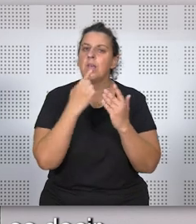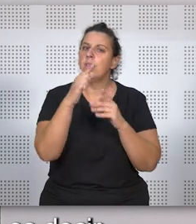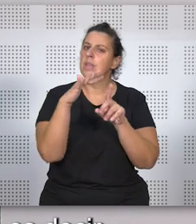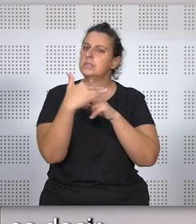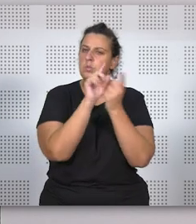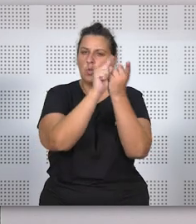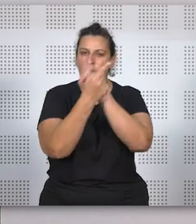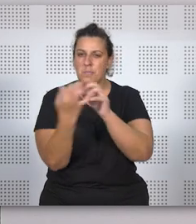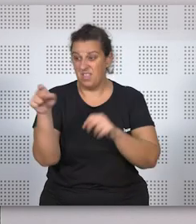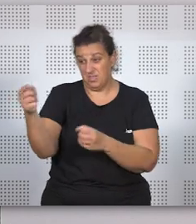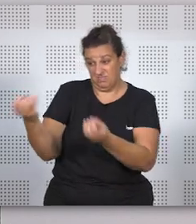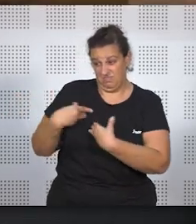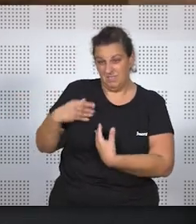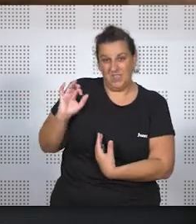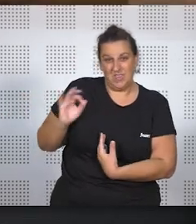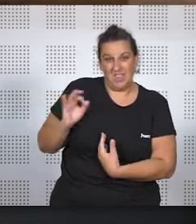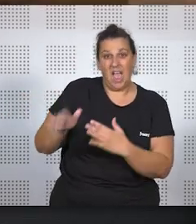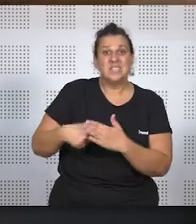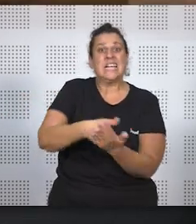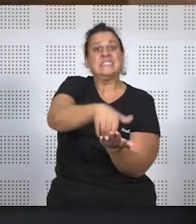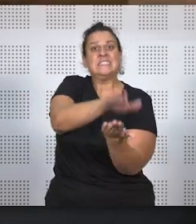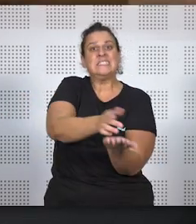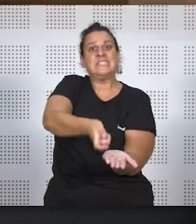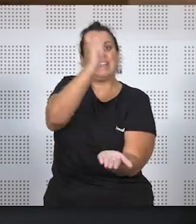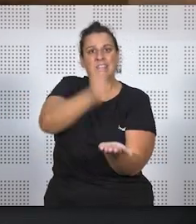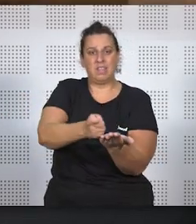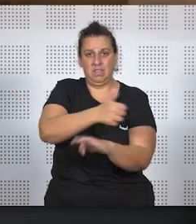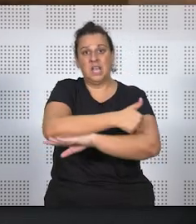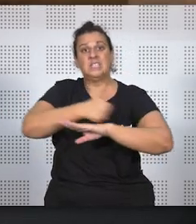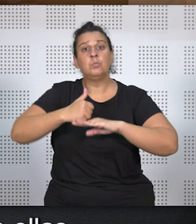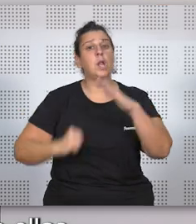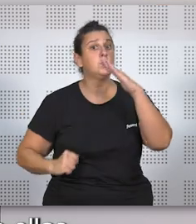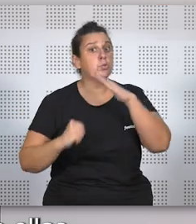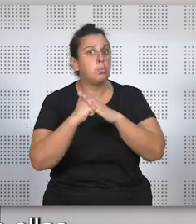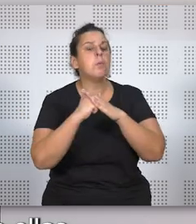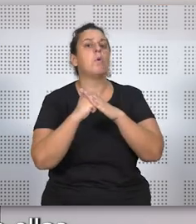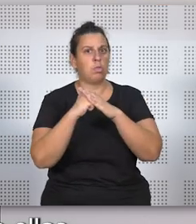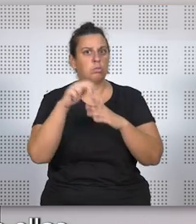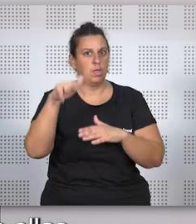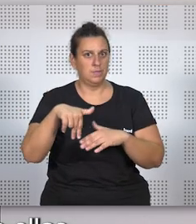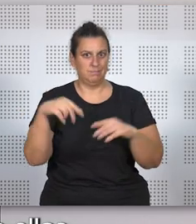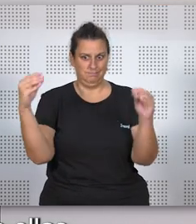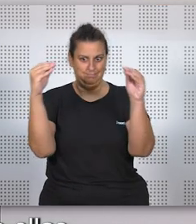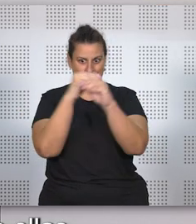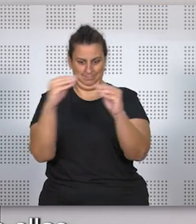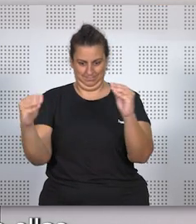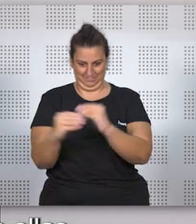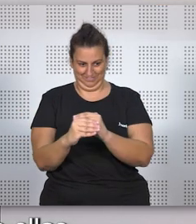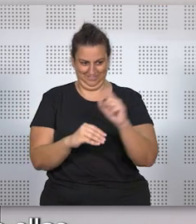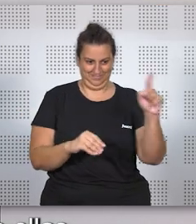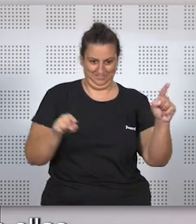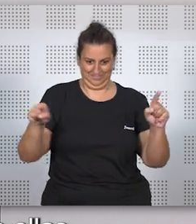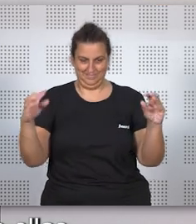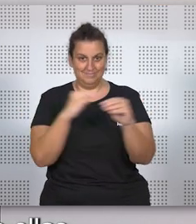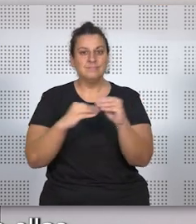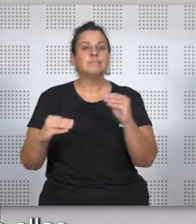situación tiene que cambiar, tú misma lo acabas de contar, incluso sentencias, sentencias del Tribunal Supremo, de las audiencias, muy contradictorias muchas veces